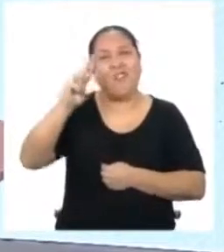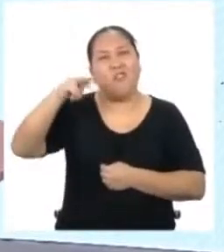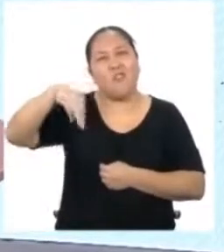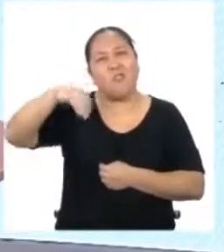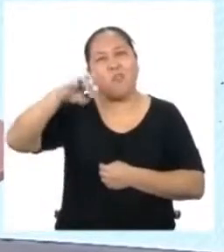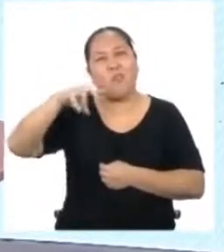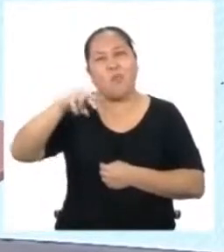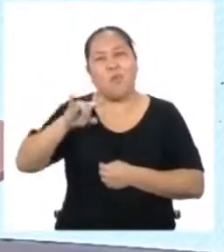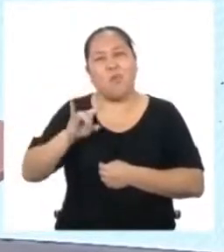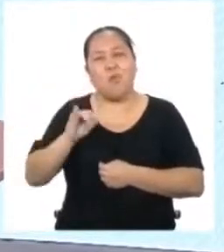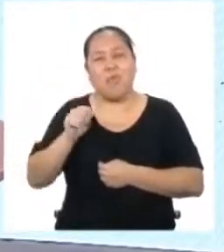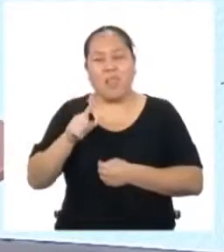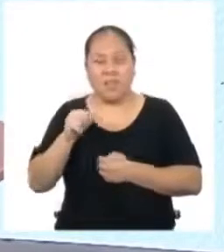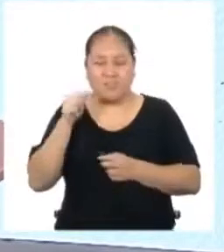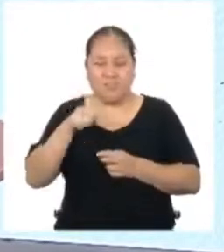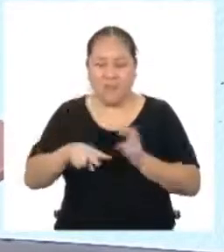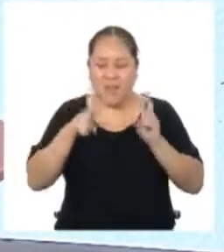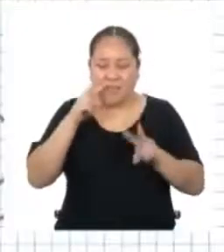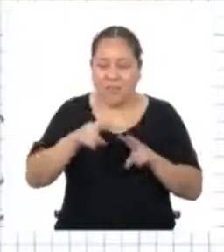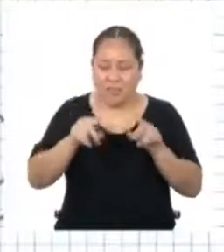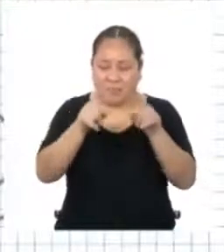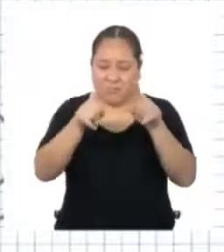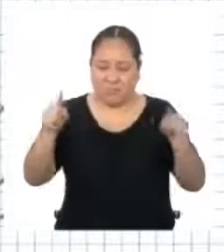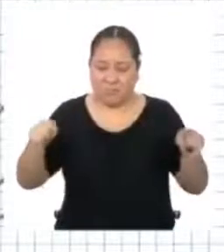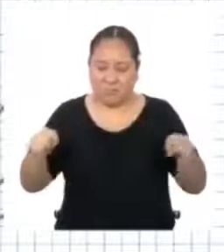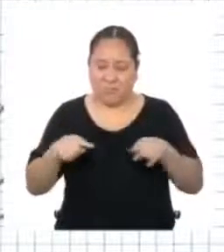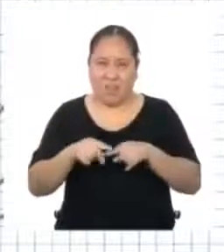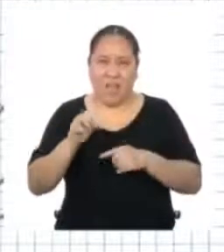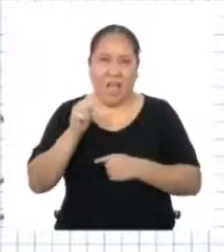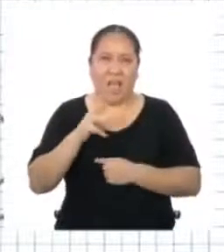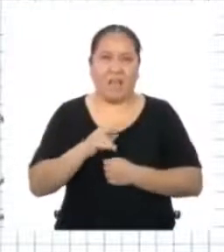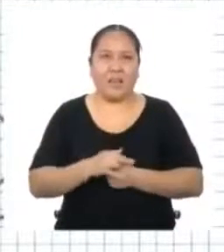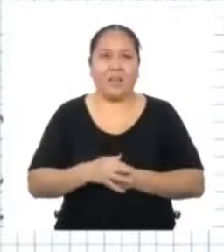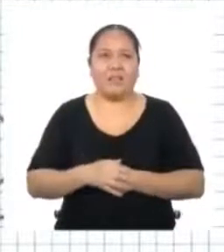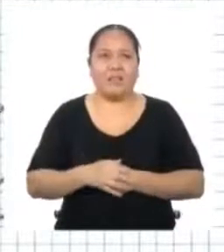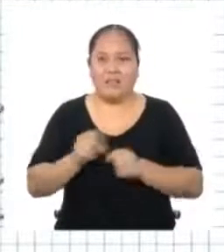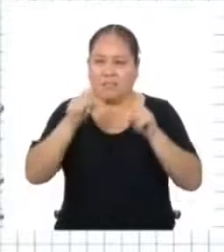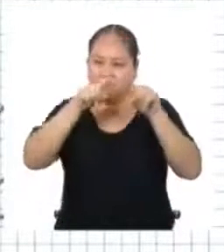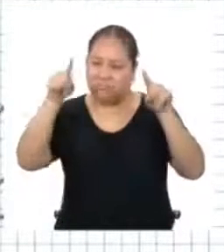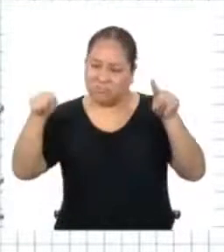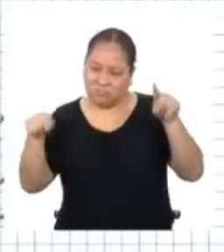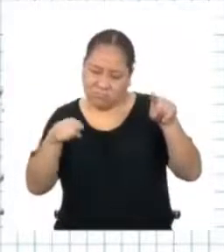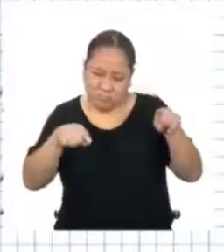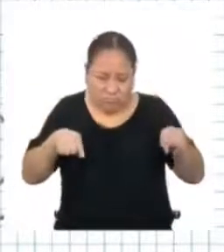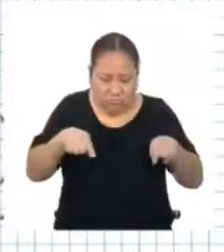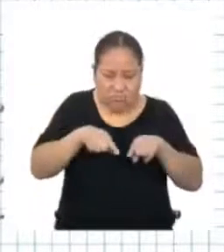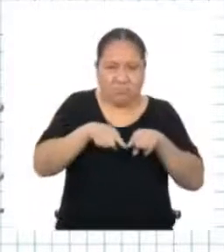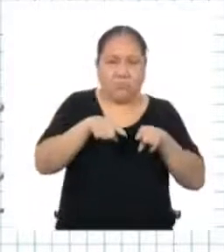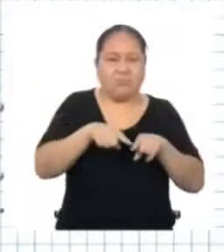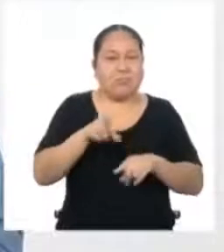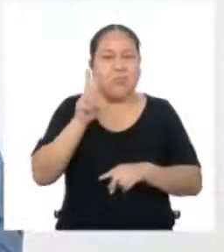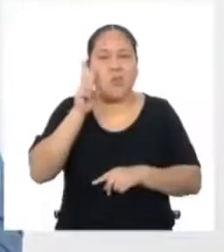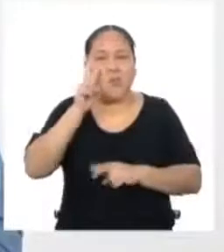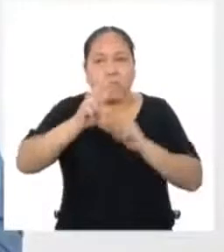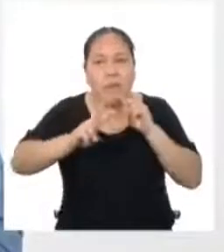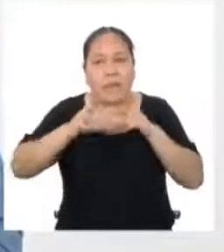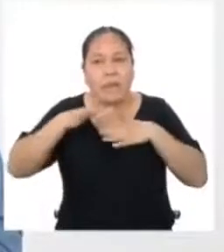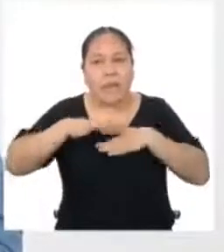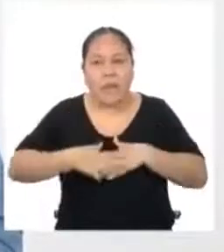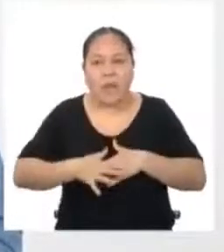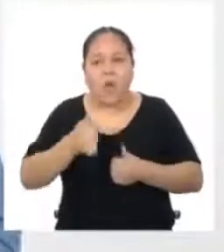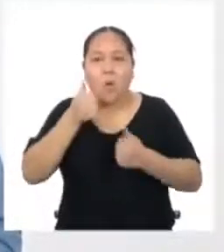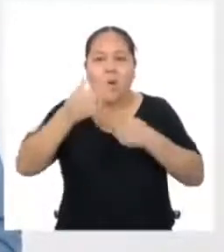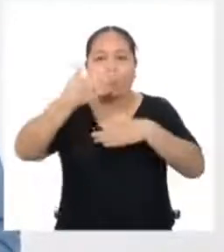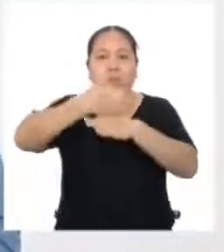el área de una figura como esta De 8 lados Miren con calma Y vean qué figuras geométricas pueden identificar ahí